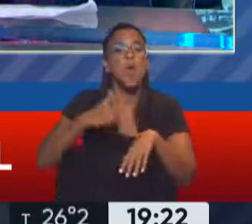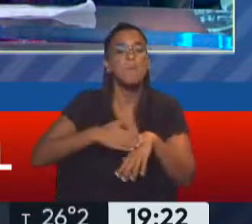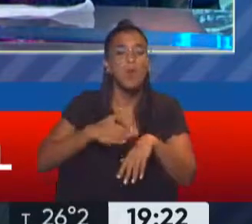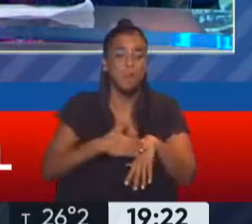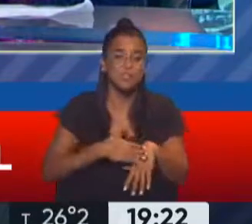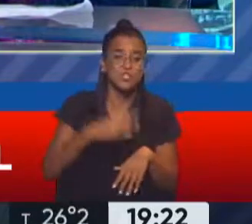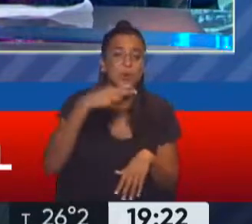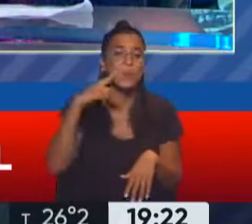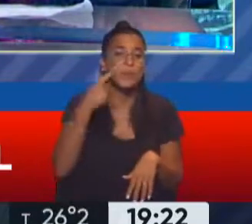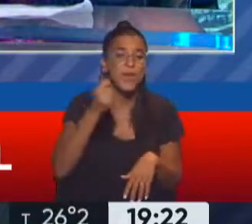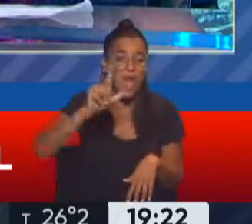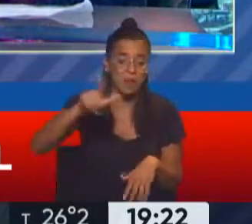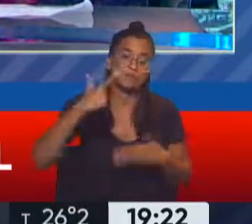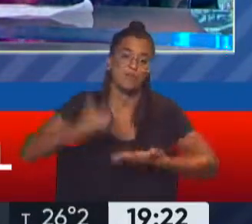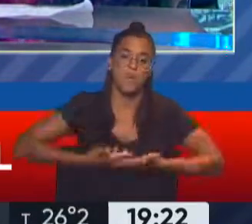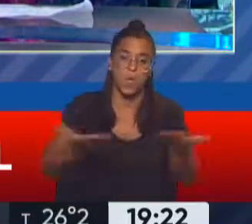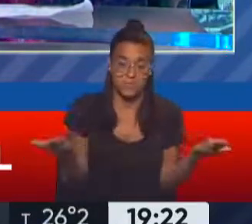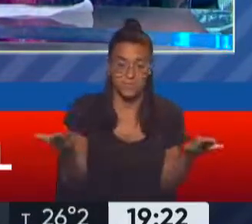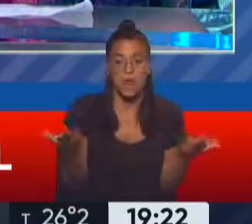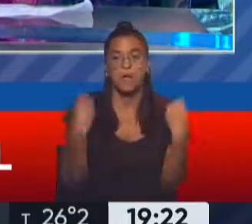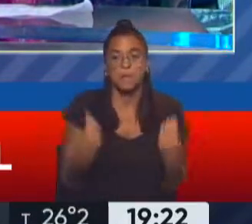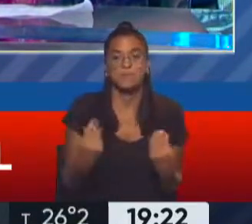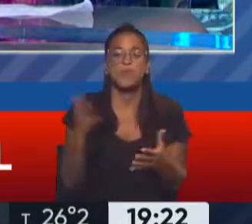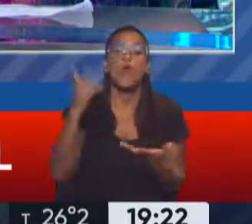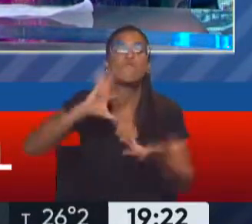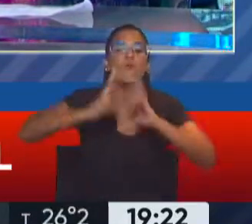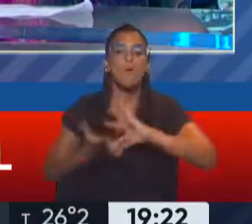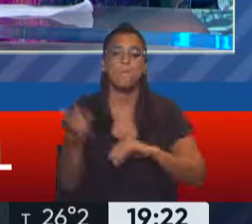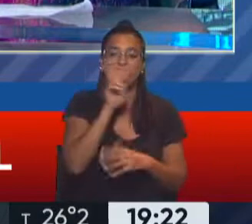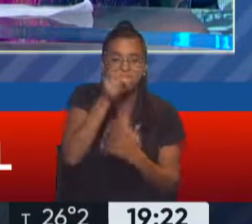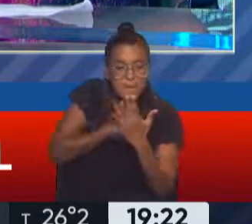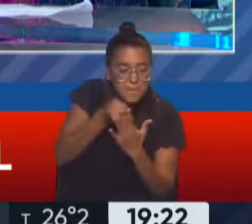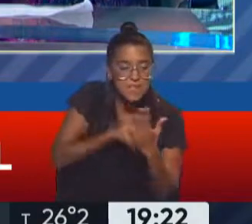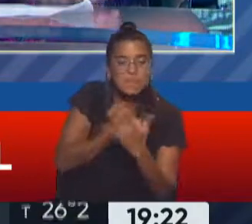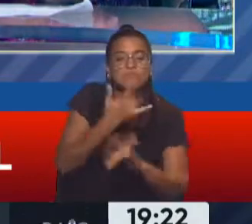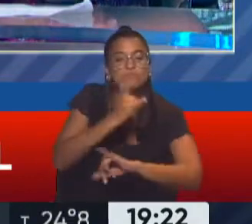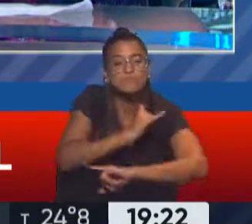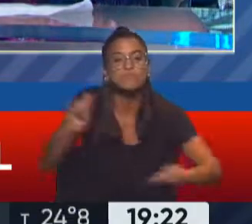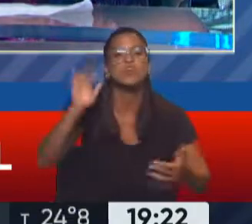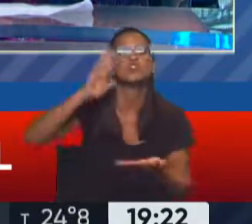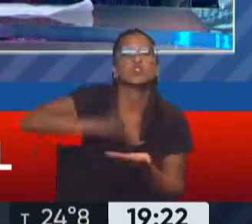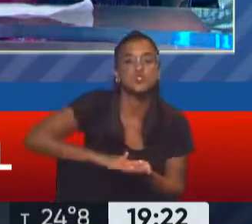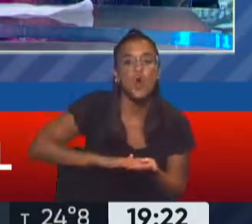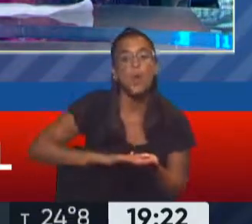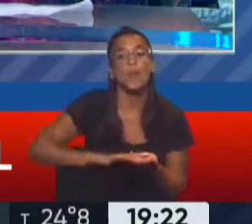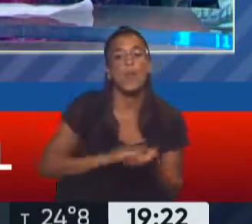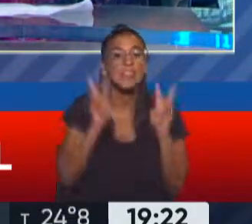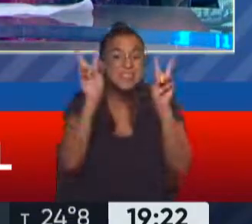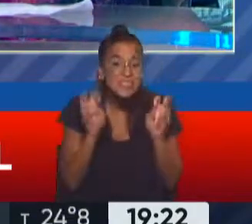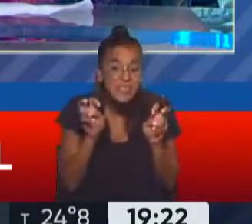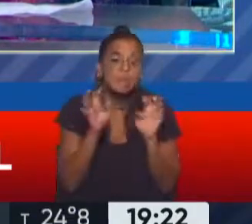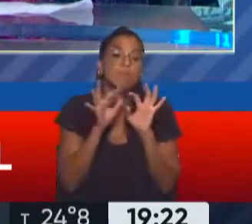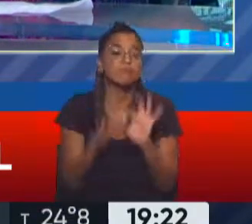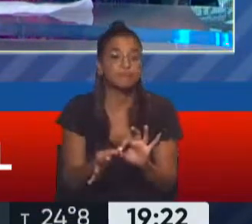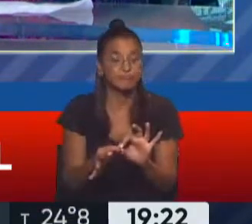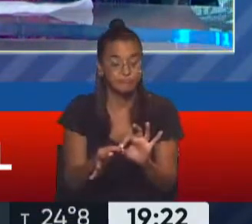lo hizo evidente. Desde una perspectiva feminista, comunican sobre cuestiones que tienen